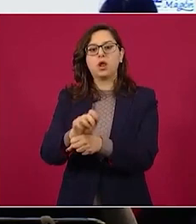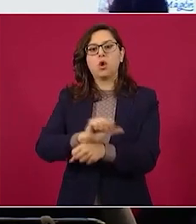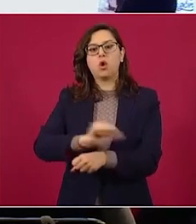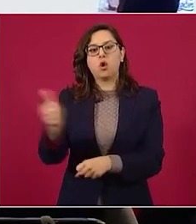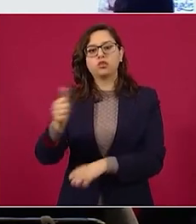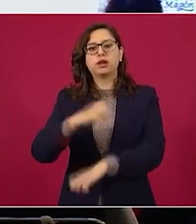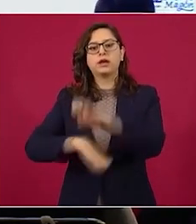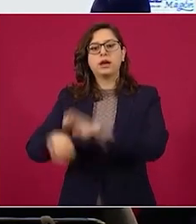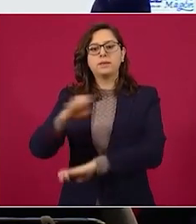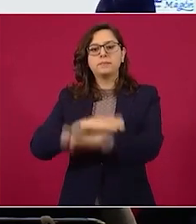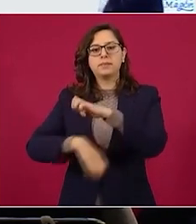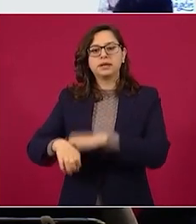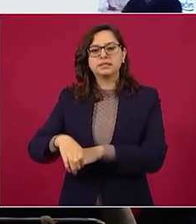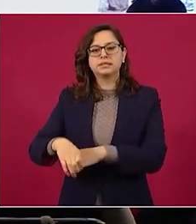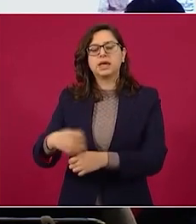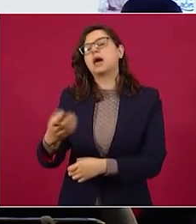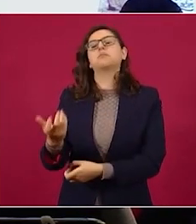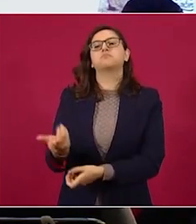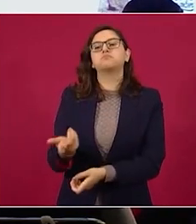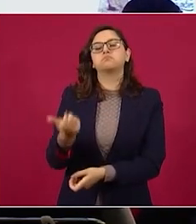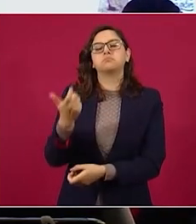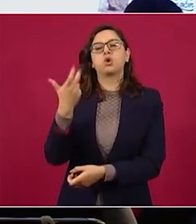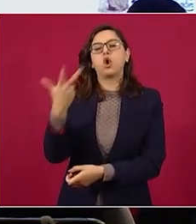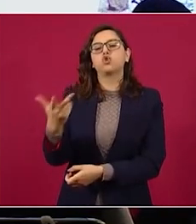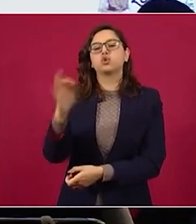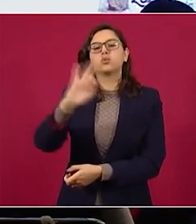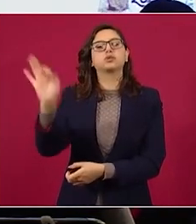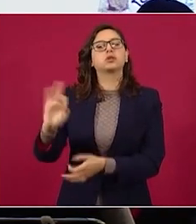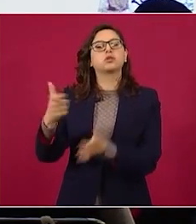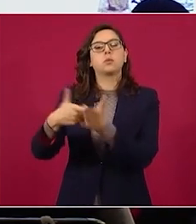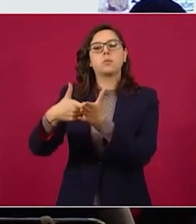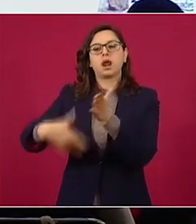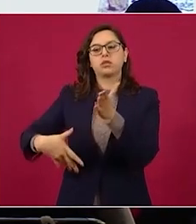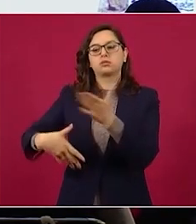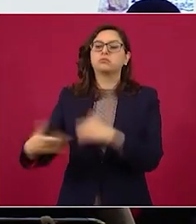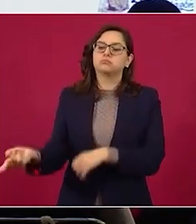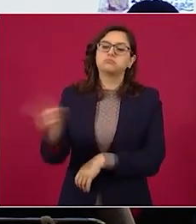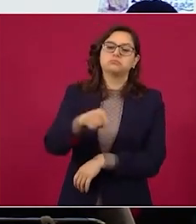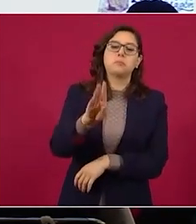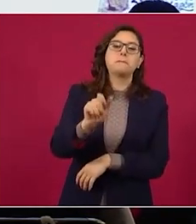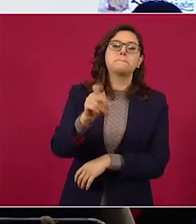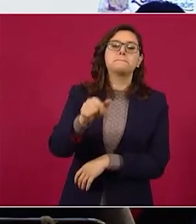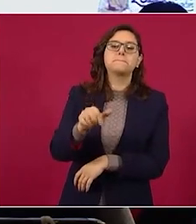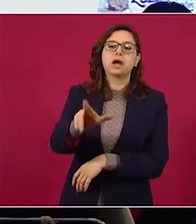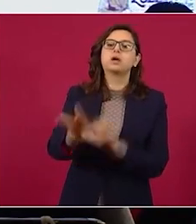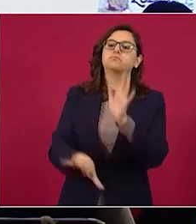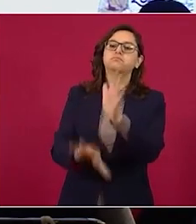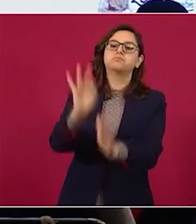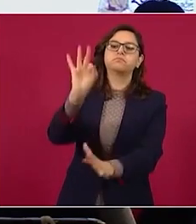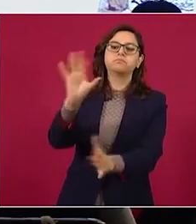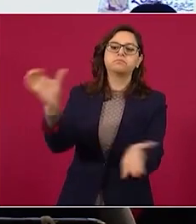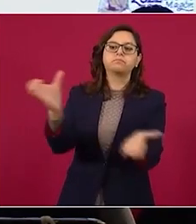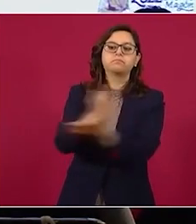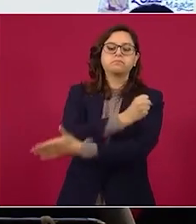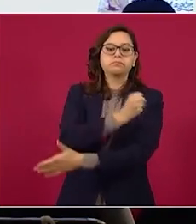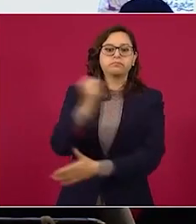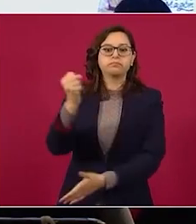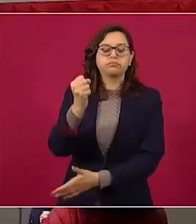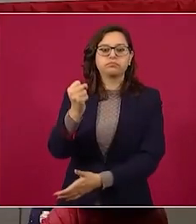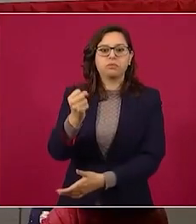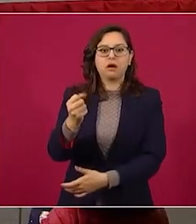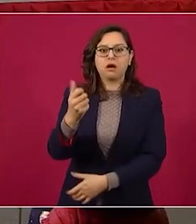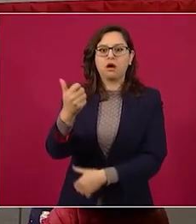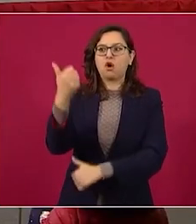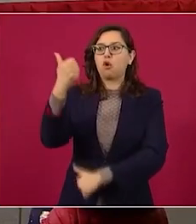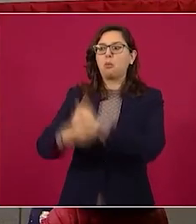con un porcentaje de descuento propuesto de 8% por eso ganó Baker no se trató de una asignación